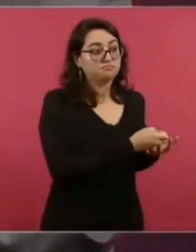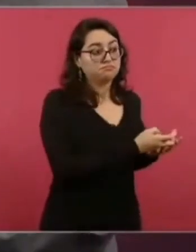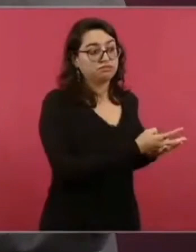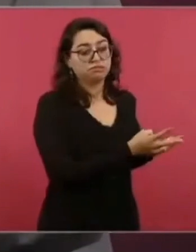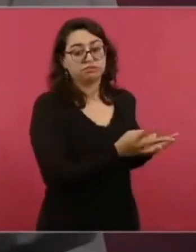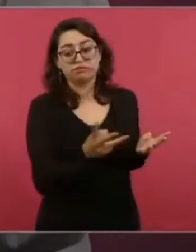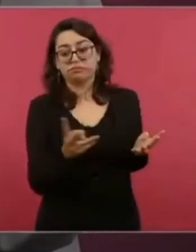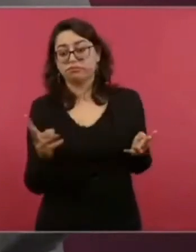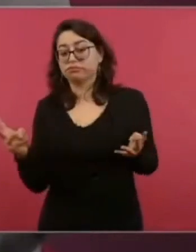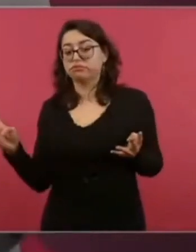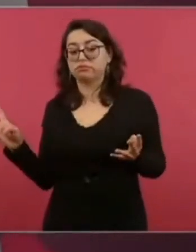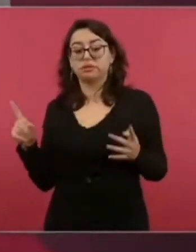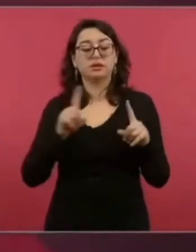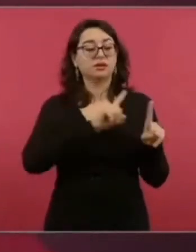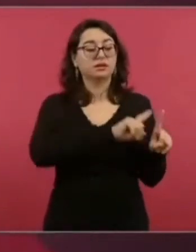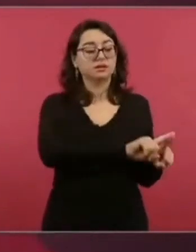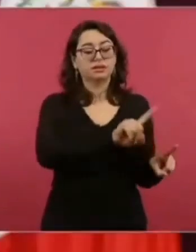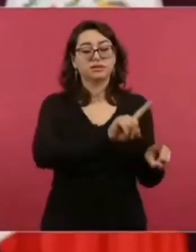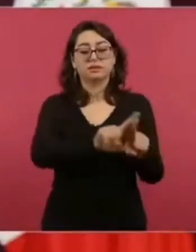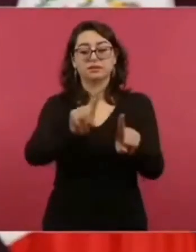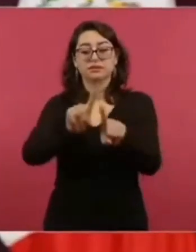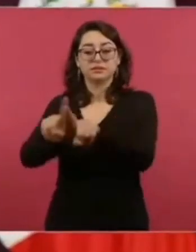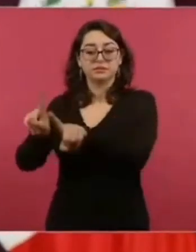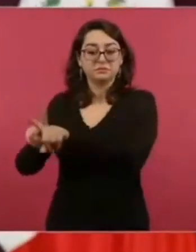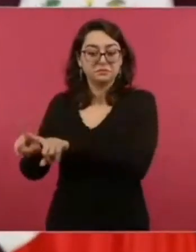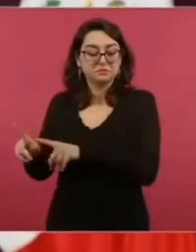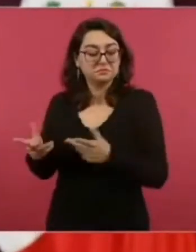Y no, este, odiar.